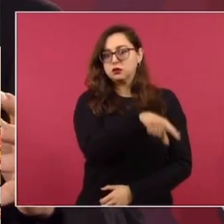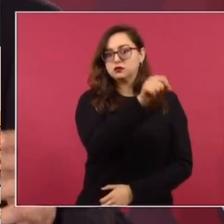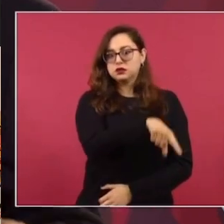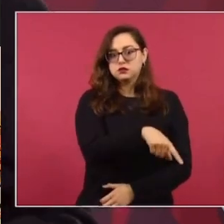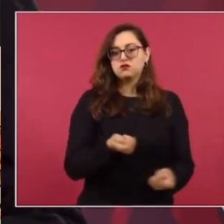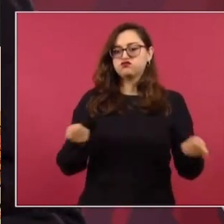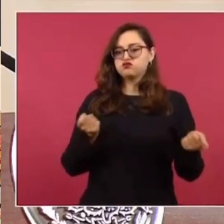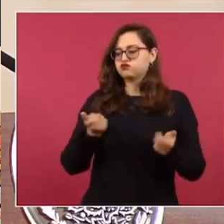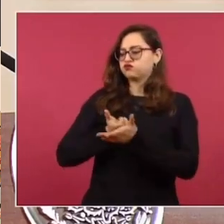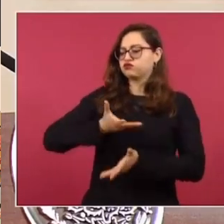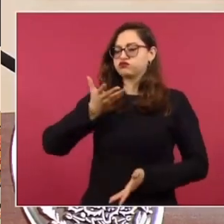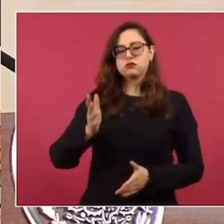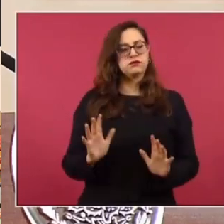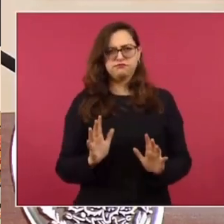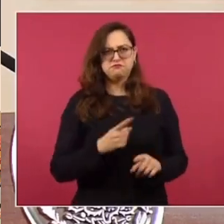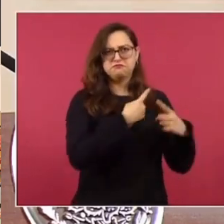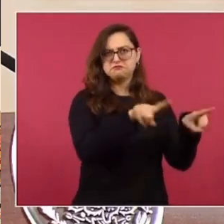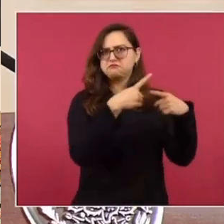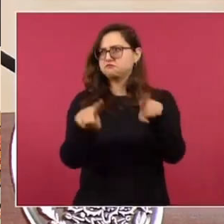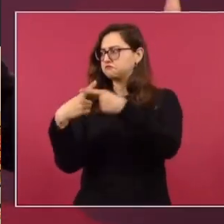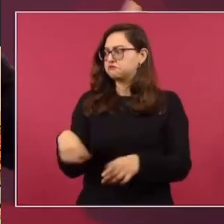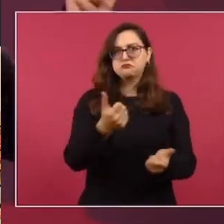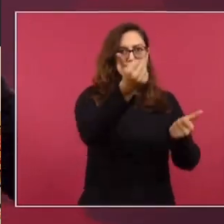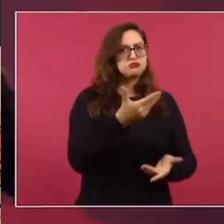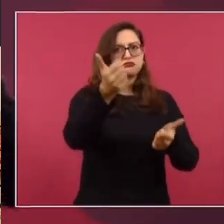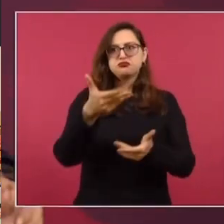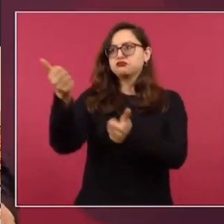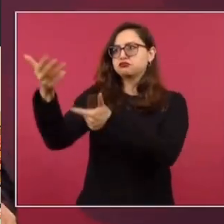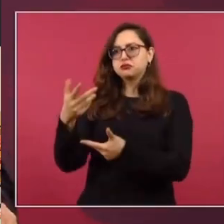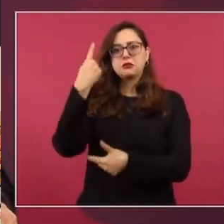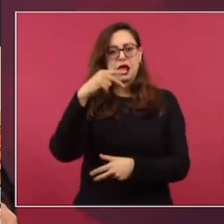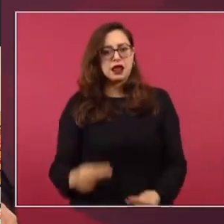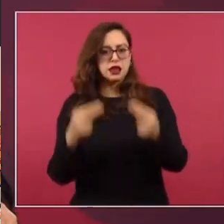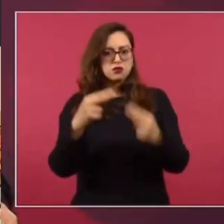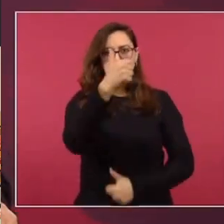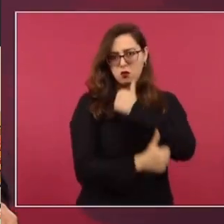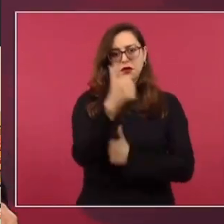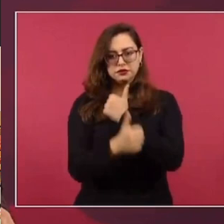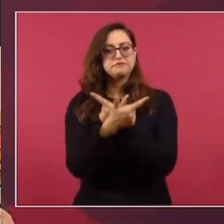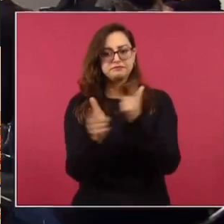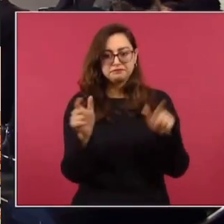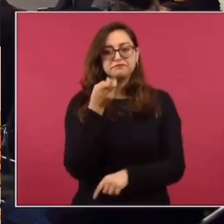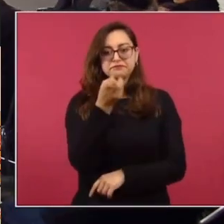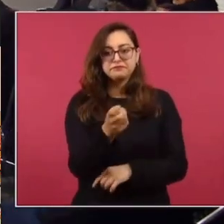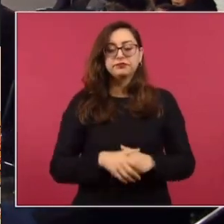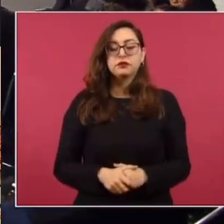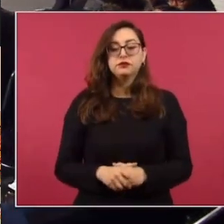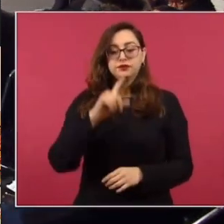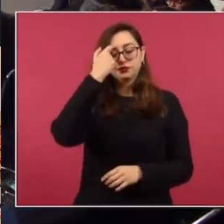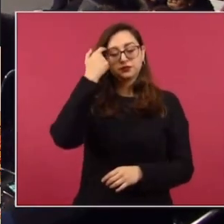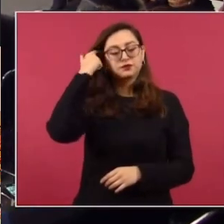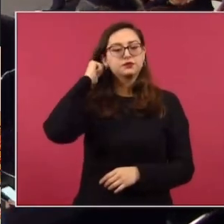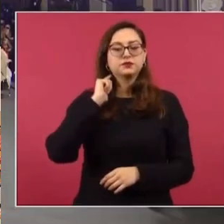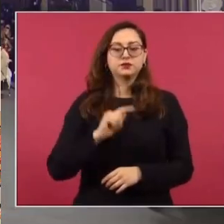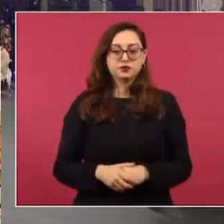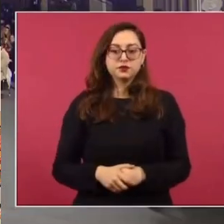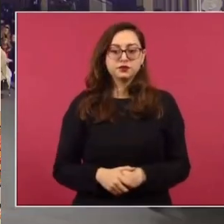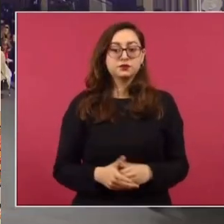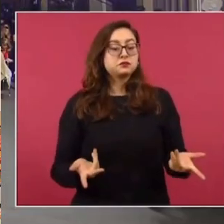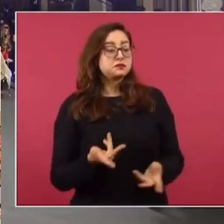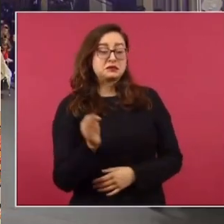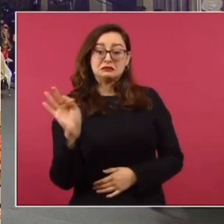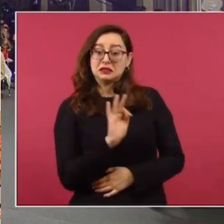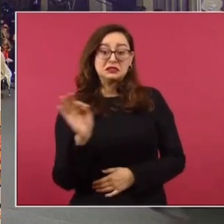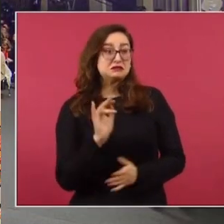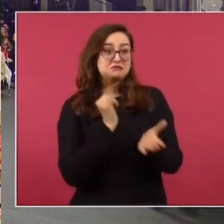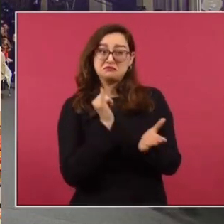estén controlando precios, que haya realmente un libre mercado. Eso es lo que estamos haciendo. ¿Y hay nuevas medidas que podrían introducir en estos meses si ven que